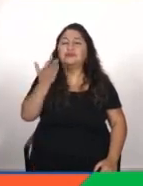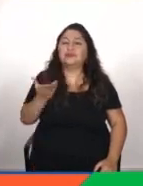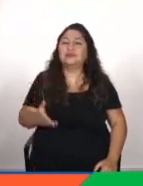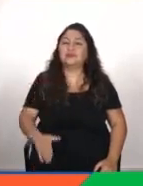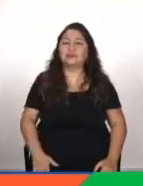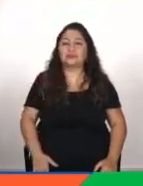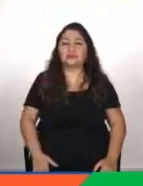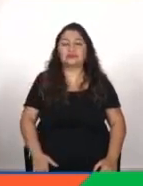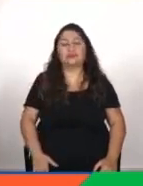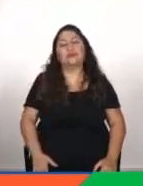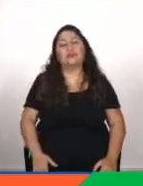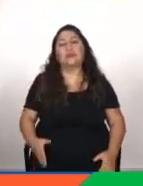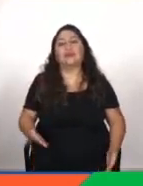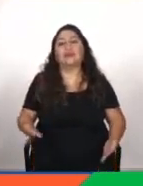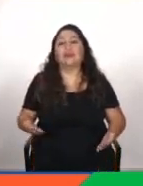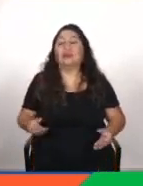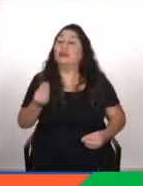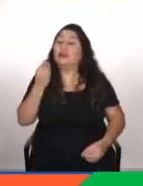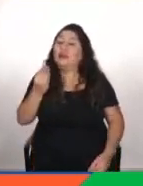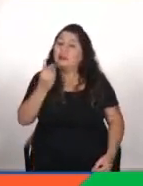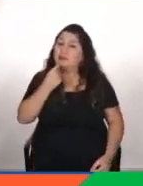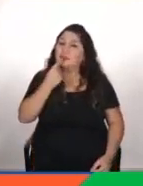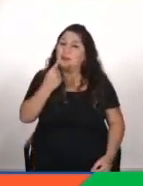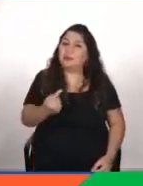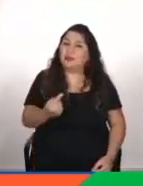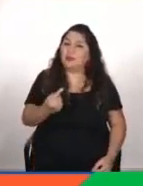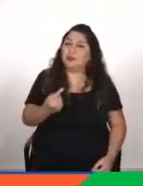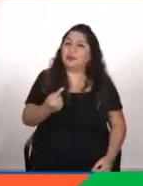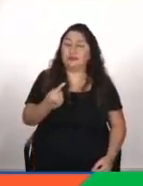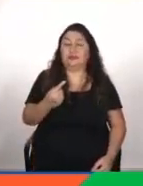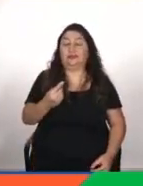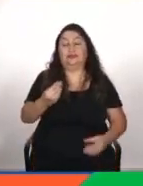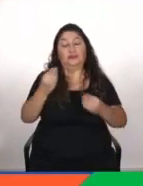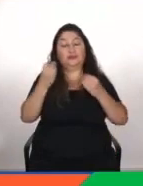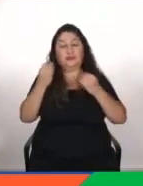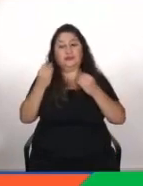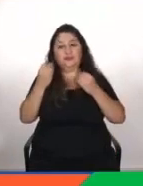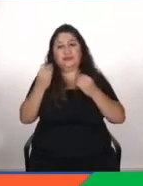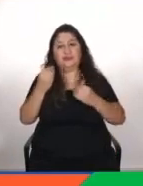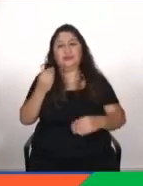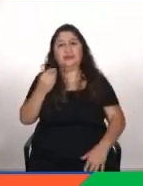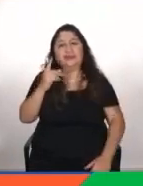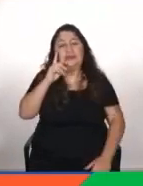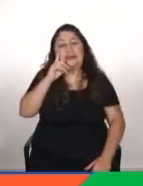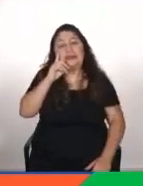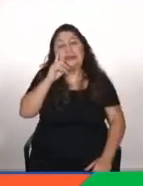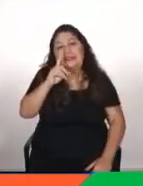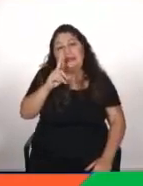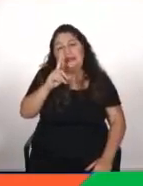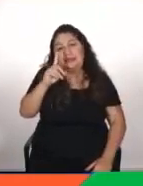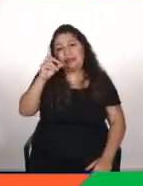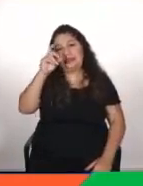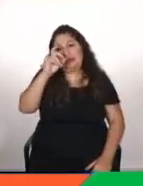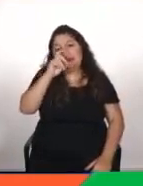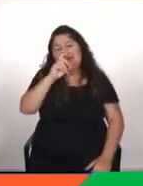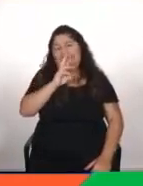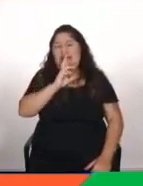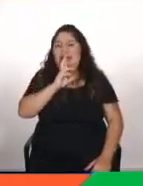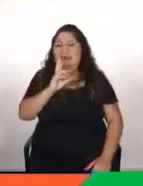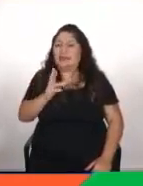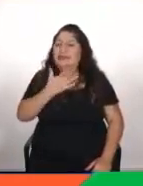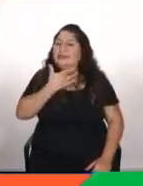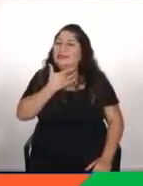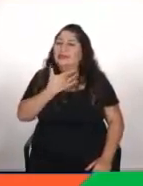a ver eso es una pregunta yo creo que fascinante pero difícilmente se puede responder porque realmente